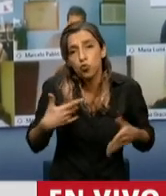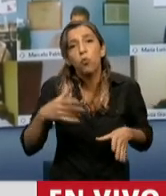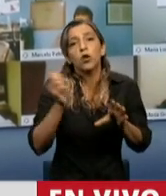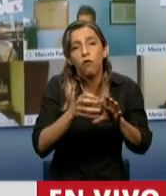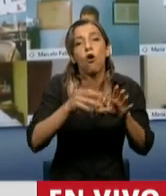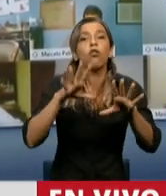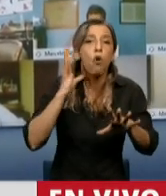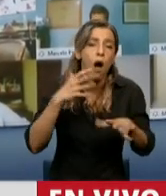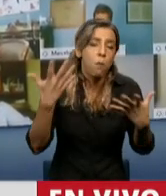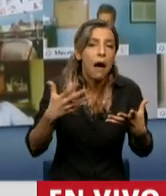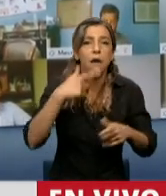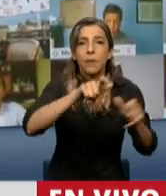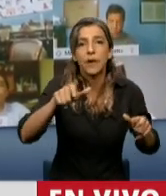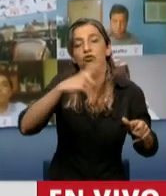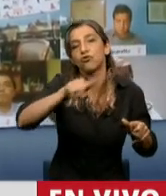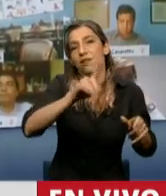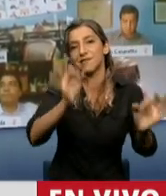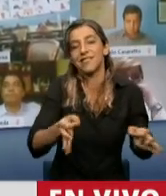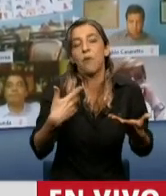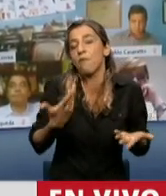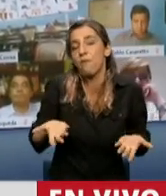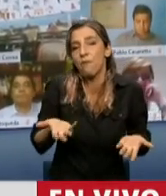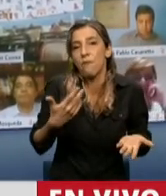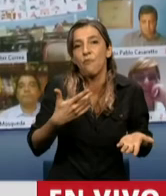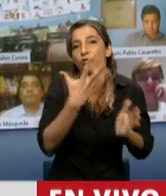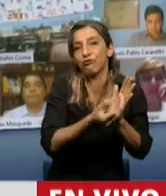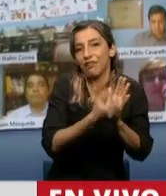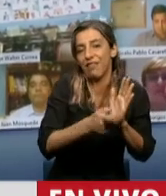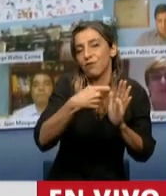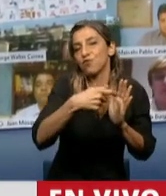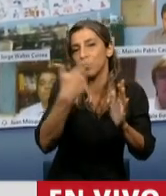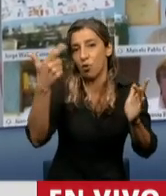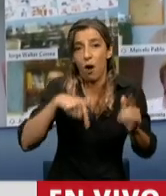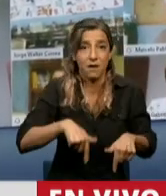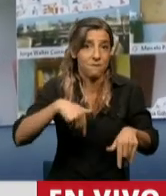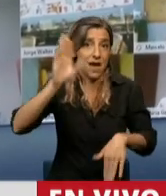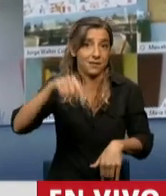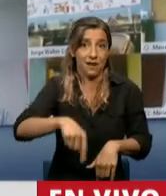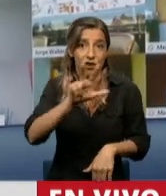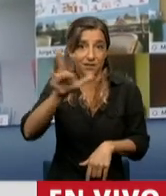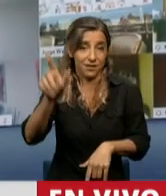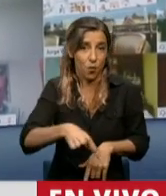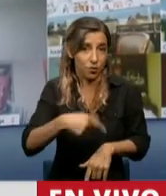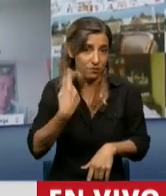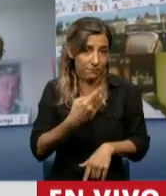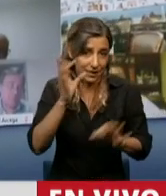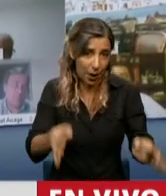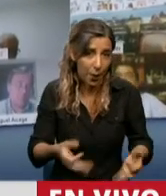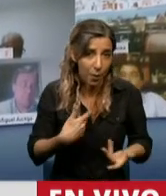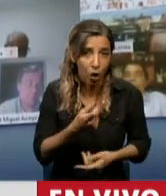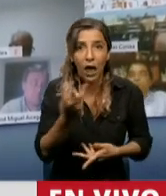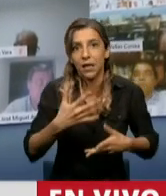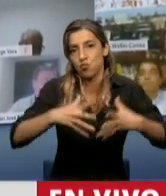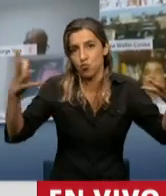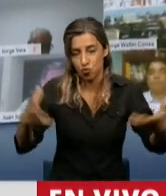en este modelo de 35% de informalidad van a ser muchos argentinos. Ahora, seguir con las mismas